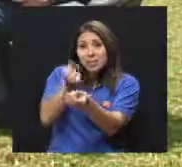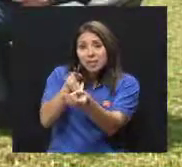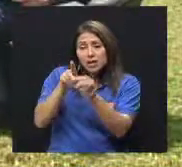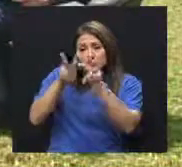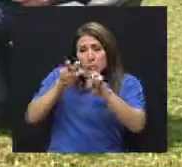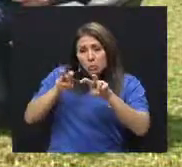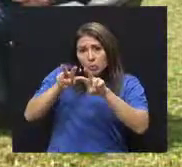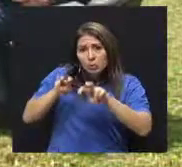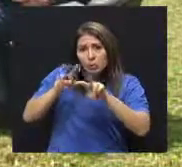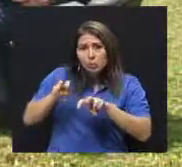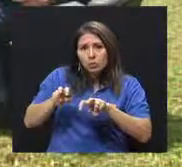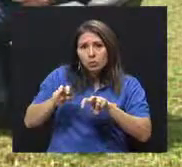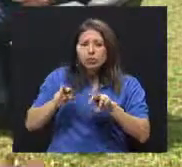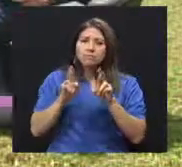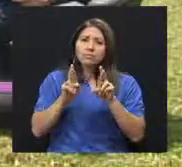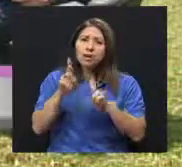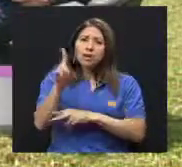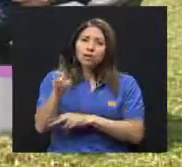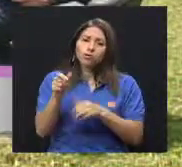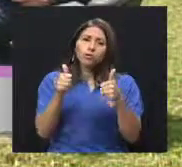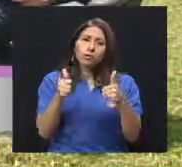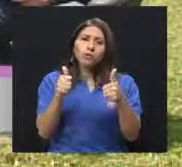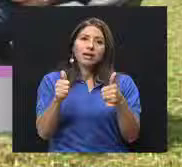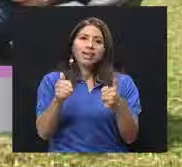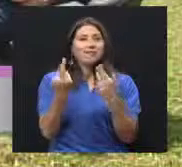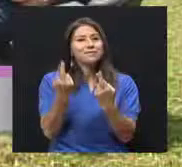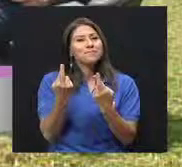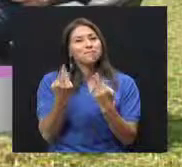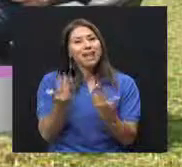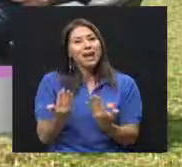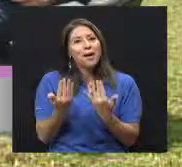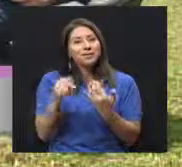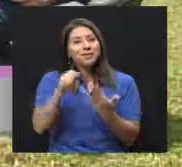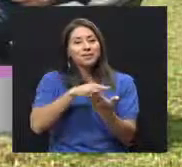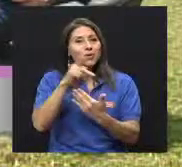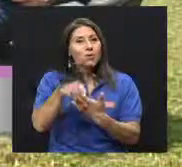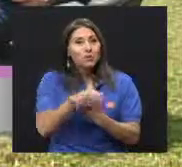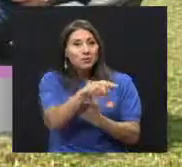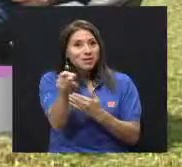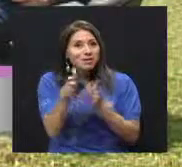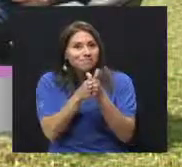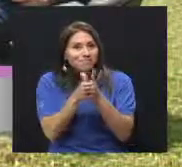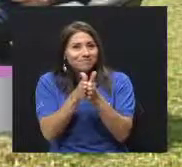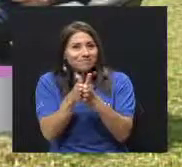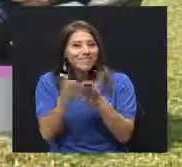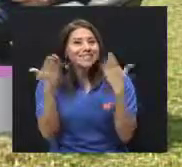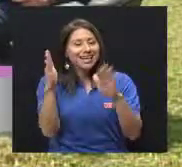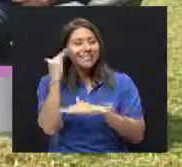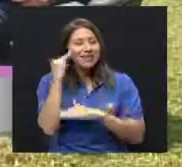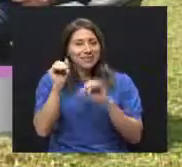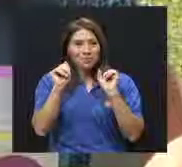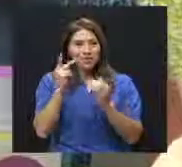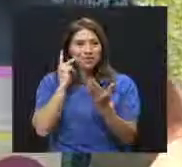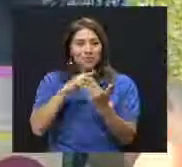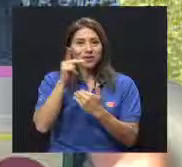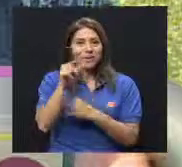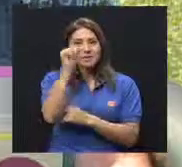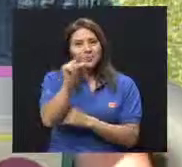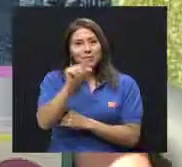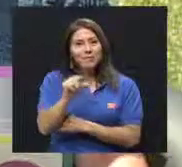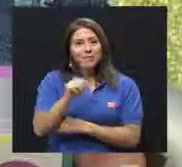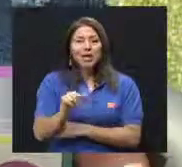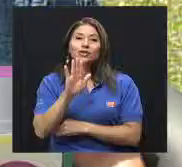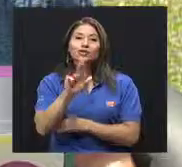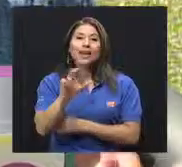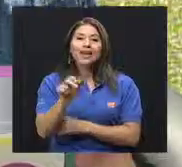tiempo, y realmente esperamos que este programa, haya sido de gran utilidad para usted, amigo televidente, ya sabe que nos puede seguir cada semana, aquí por su